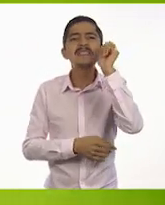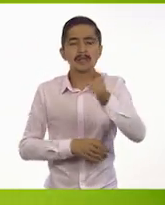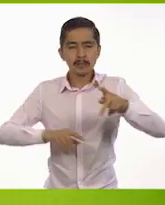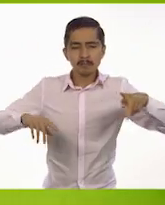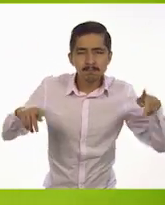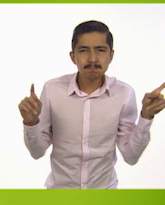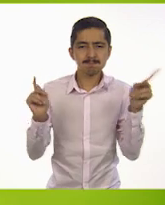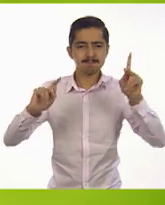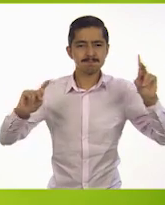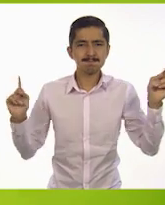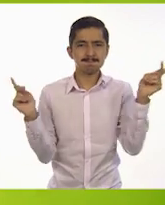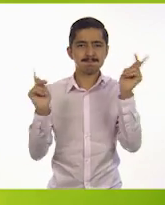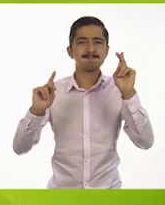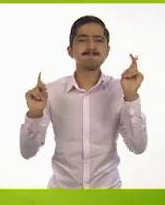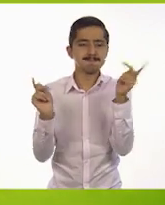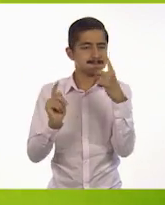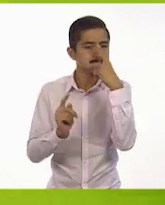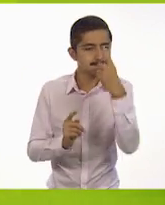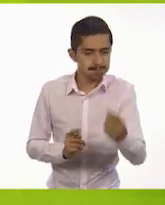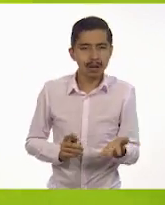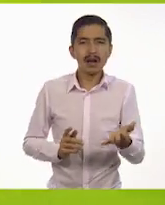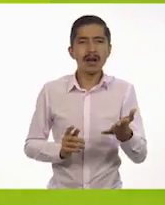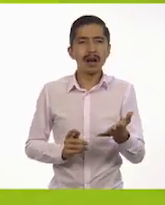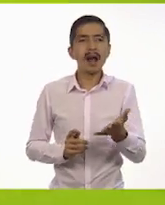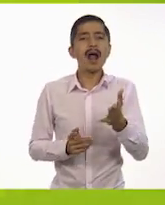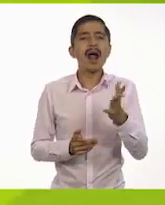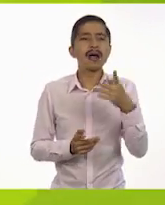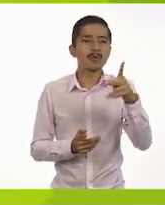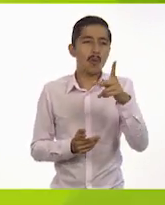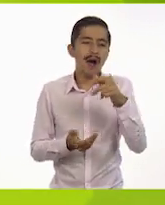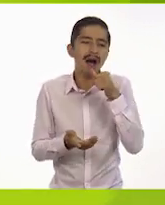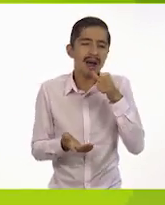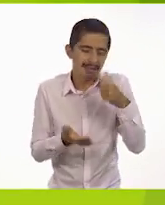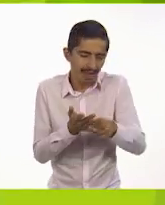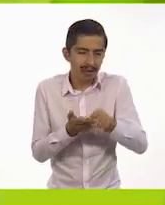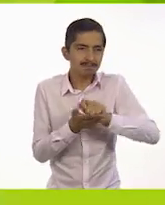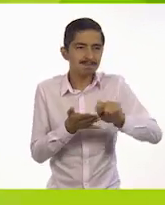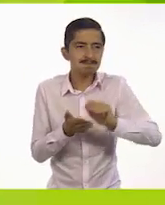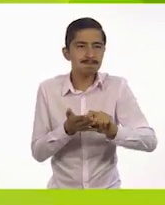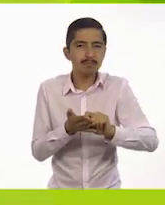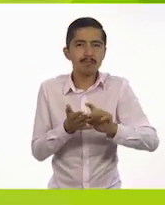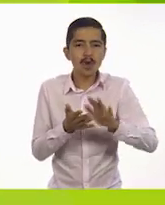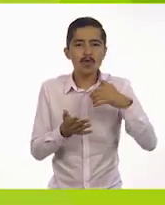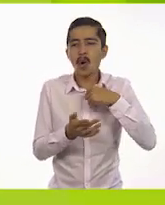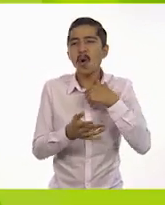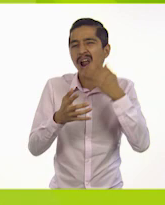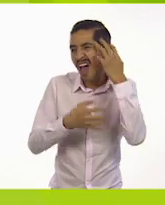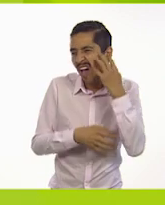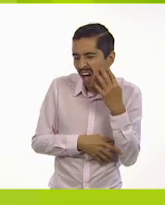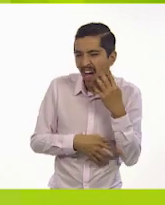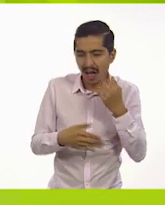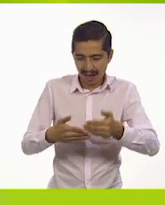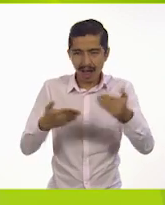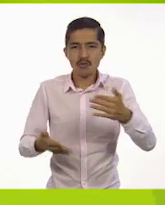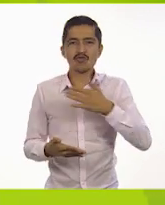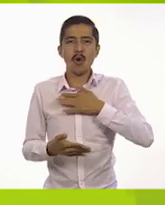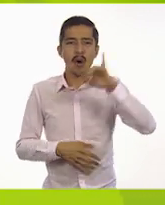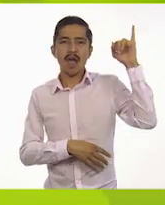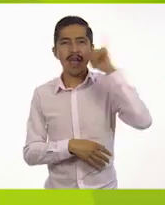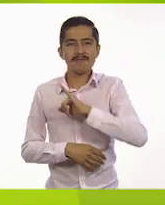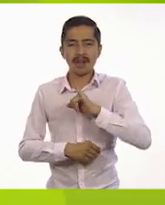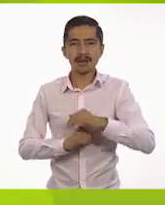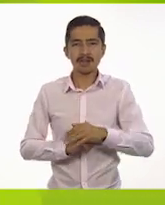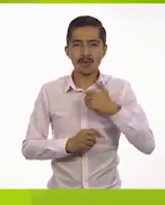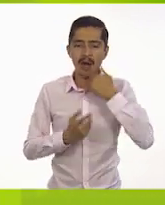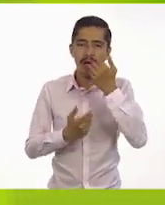tuvo que leer inmediatamente su carta. Queridísima amiga, soy el león y aquí yo soy el jefe.